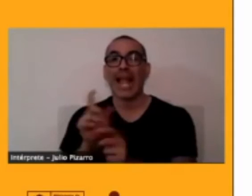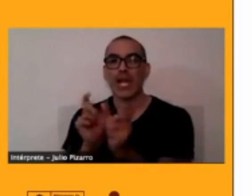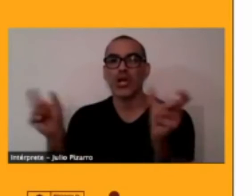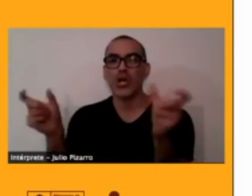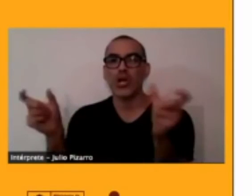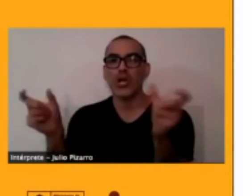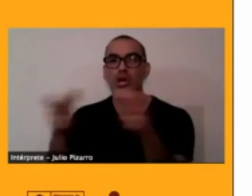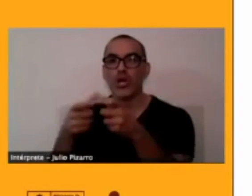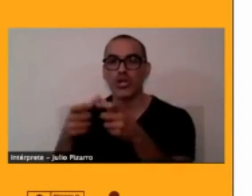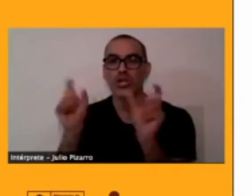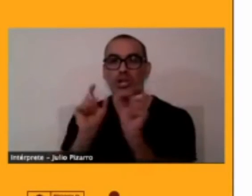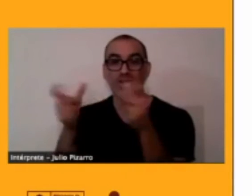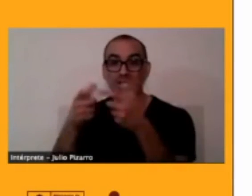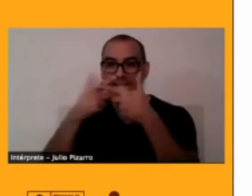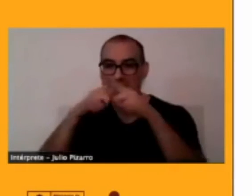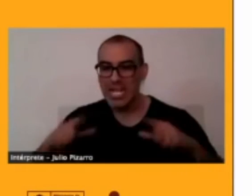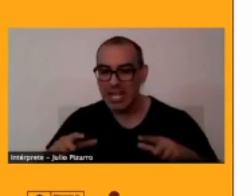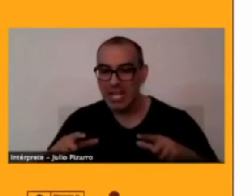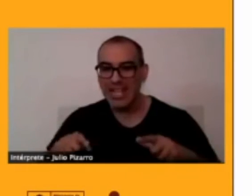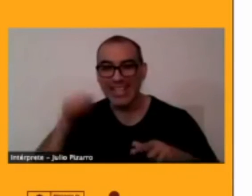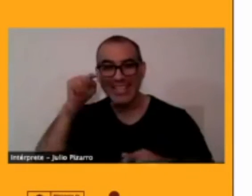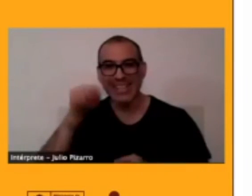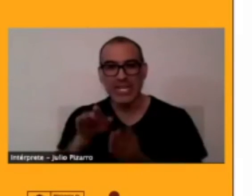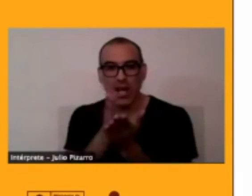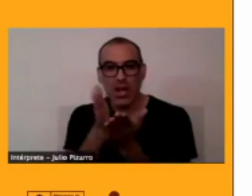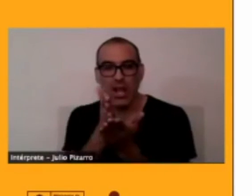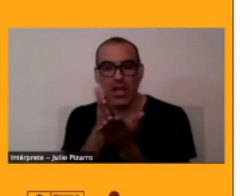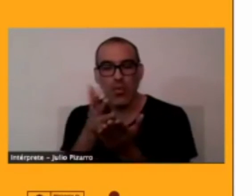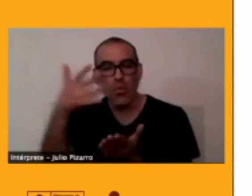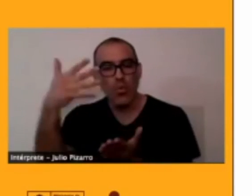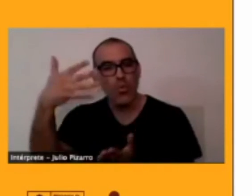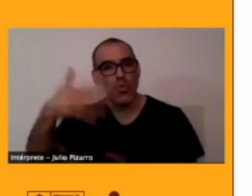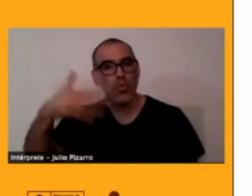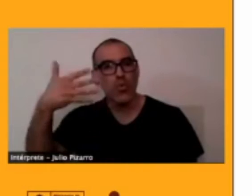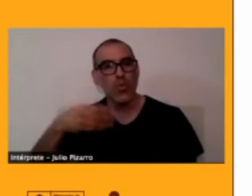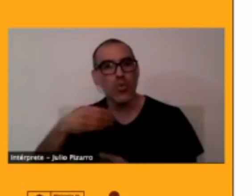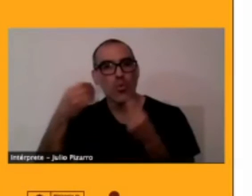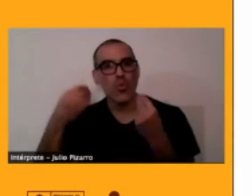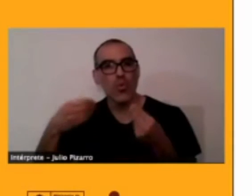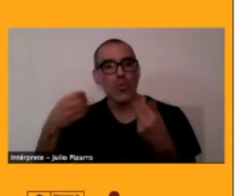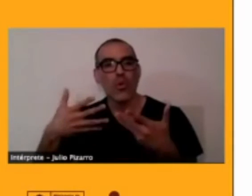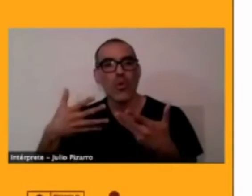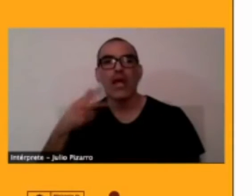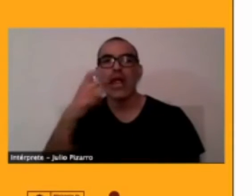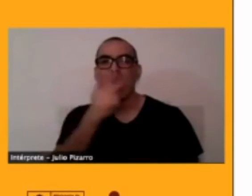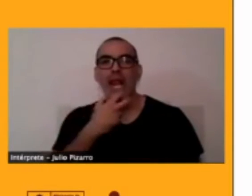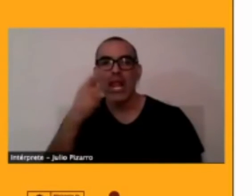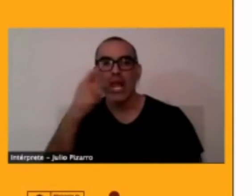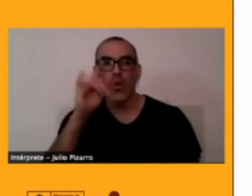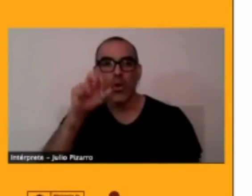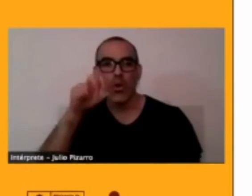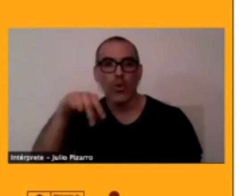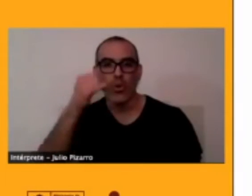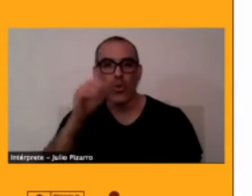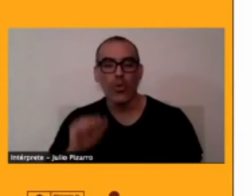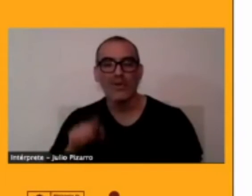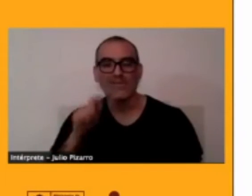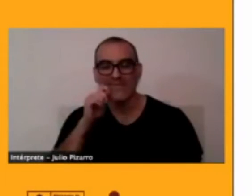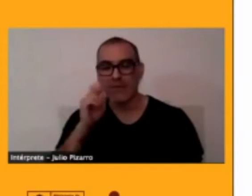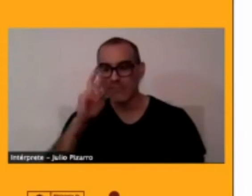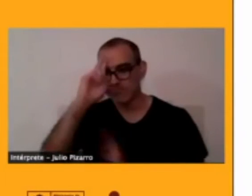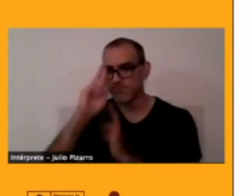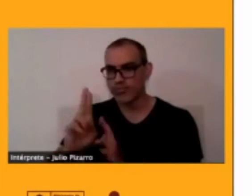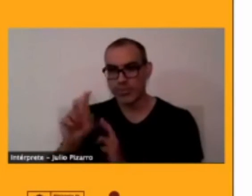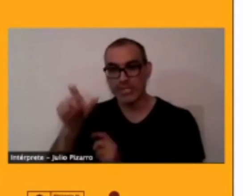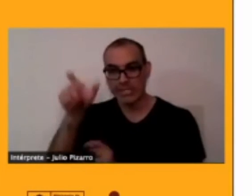basal y crucial acerca del estudio de la lengua Kunza. Es la investigación más respetada para ellos. Posterior a